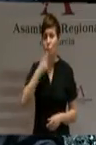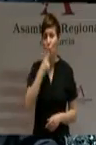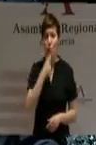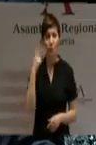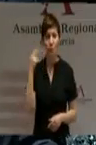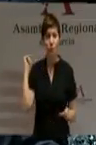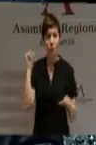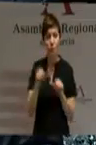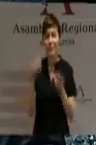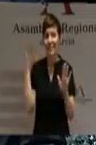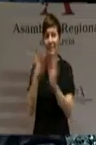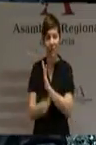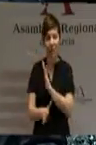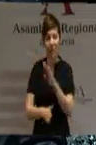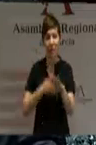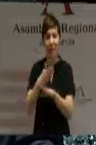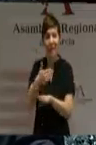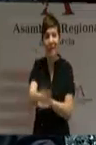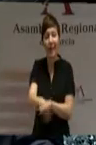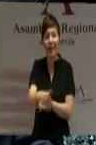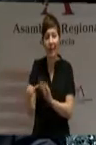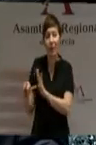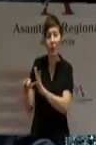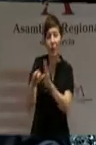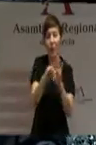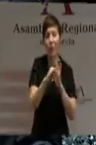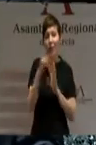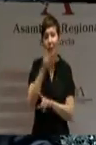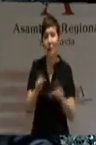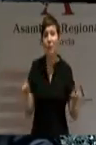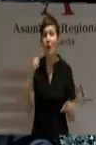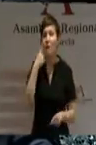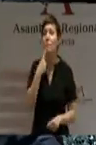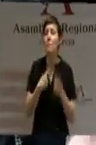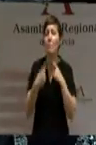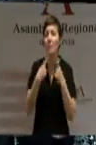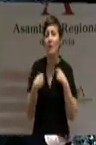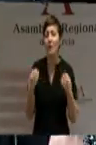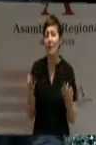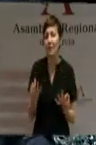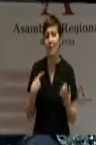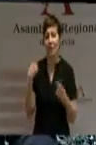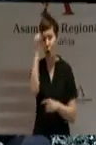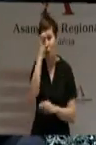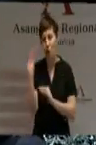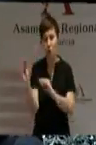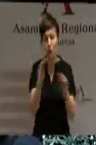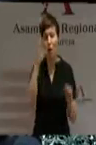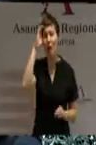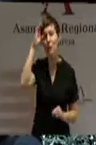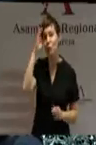pisar la calle, estar con las personas que tienen algo que decirnos, escuchar sus problemas.